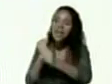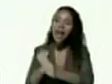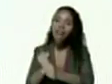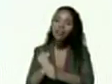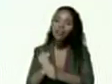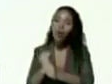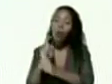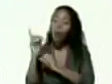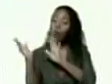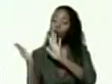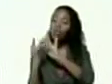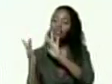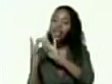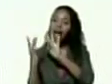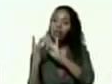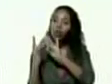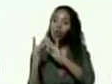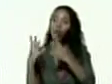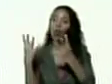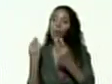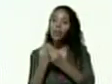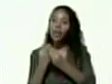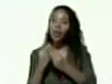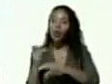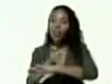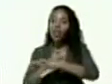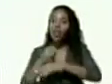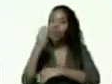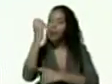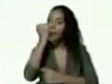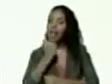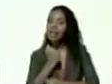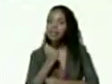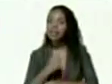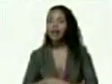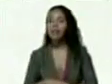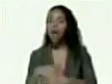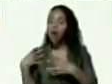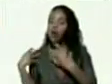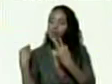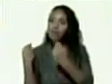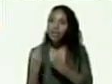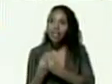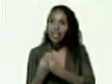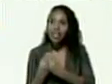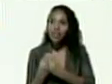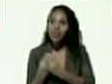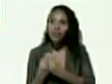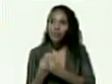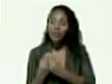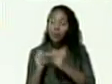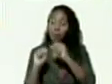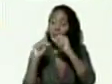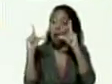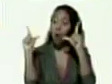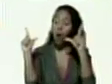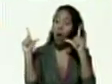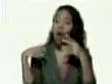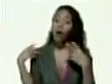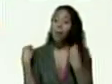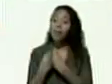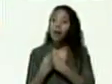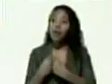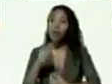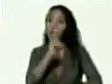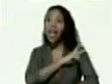compañero Rafael Lacaba está acompañado me sorprende acompañada de una